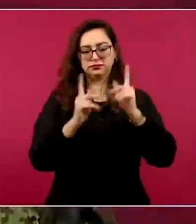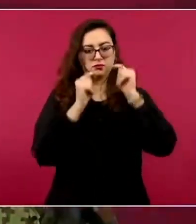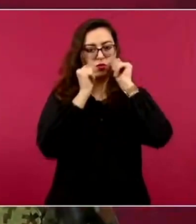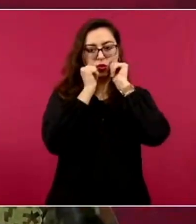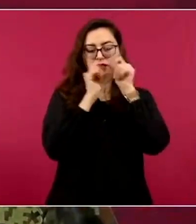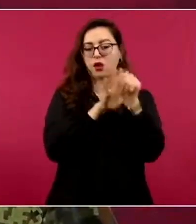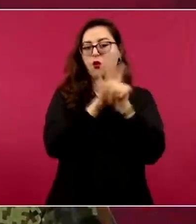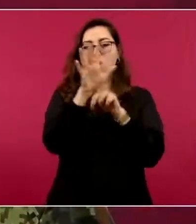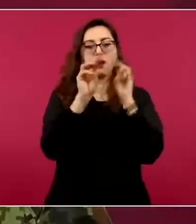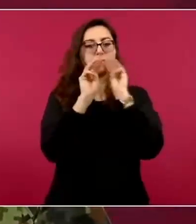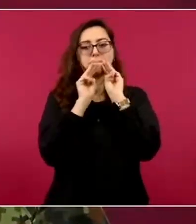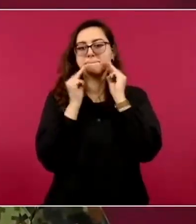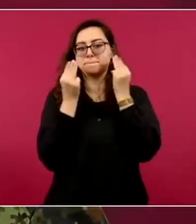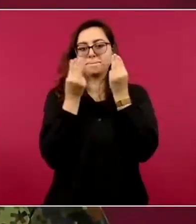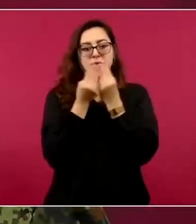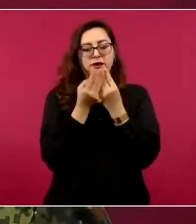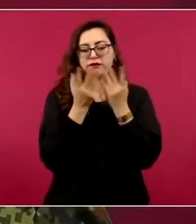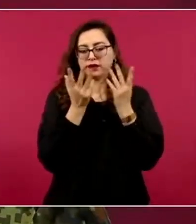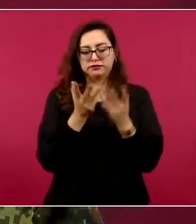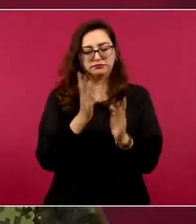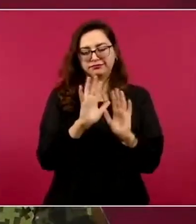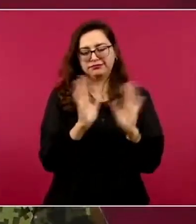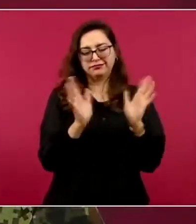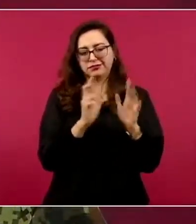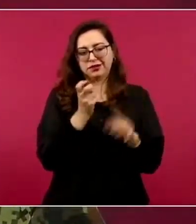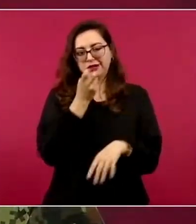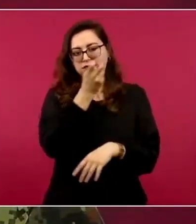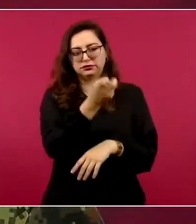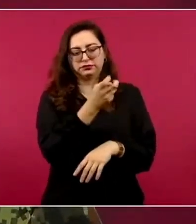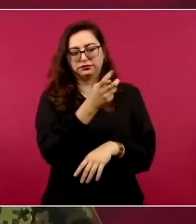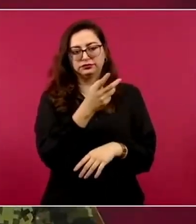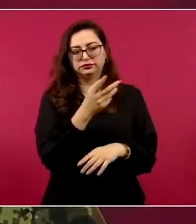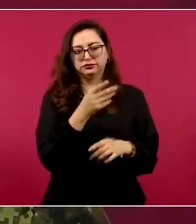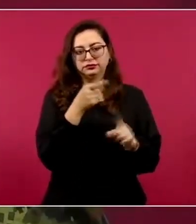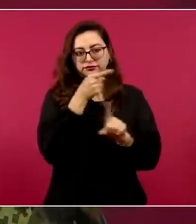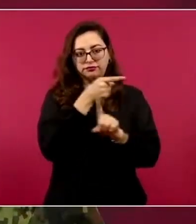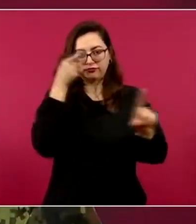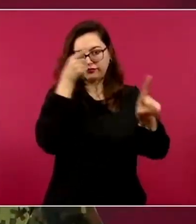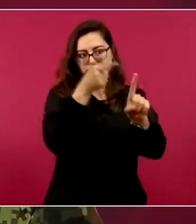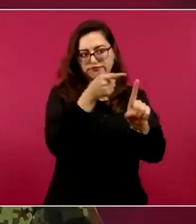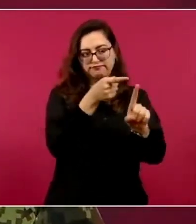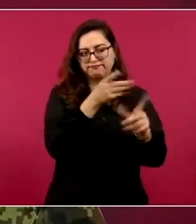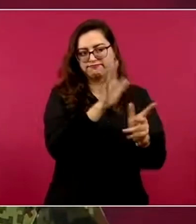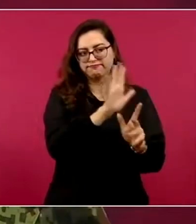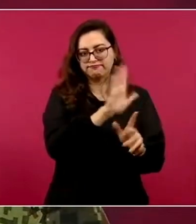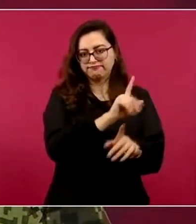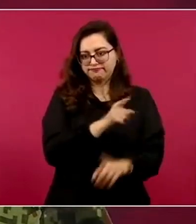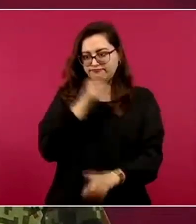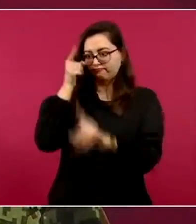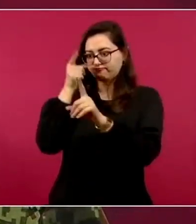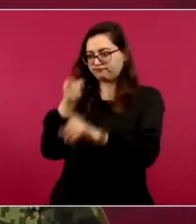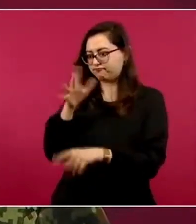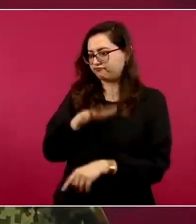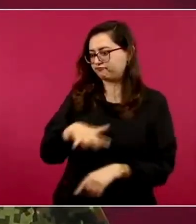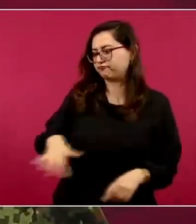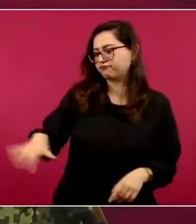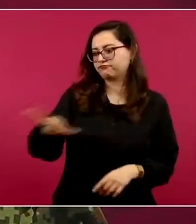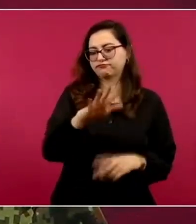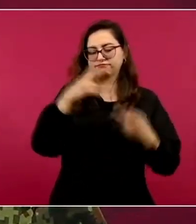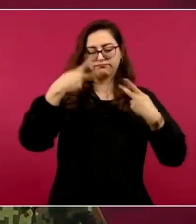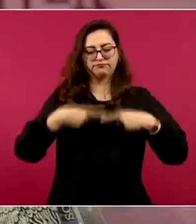delincuencial que esté presente. Nuestro enfoque es hacia eso, hacia atender